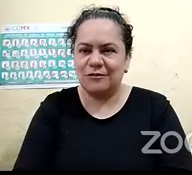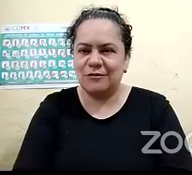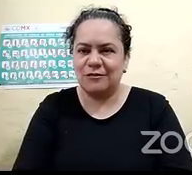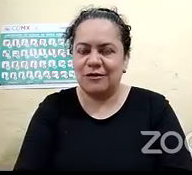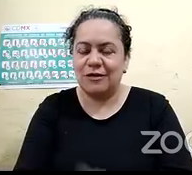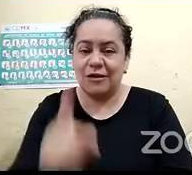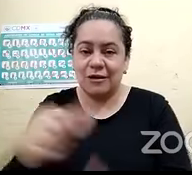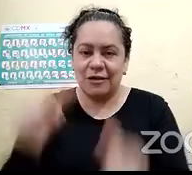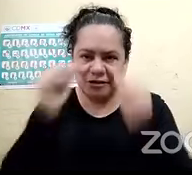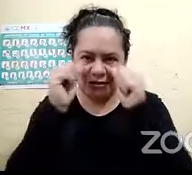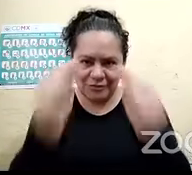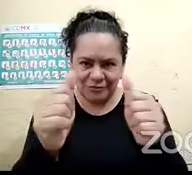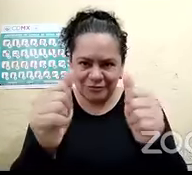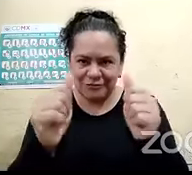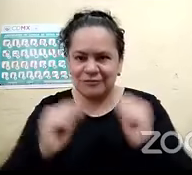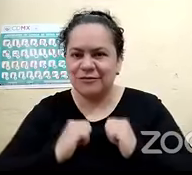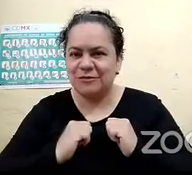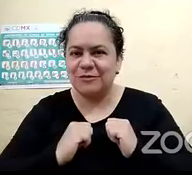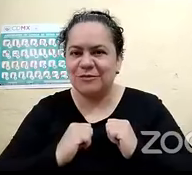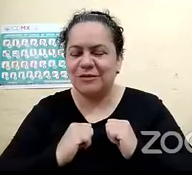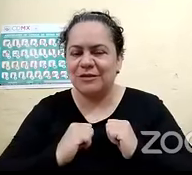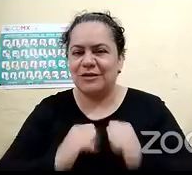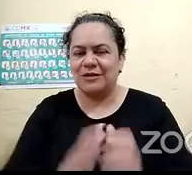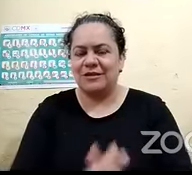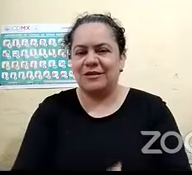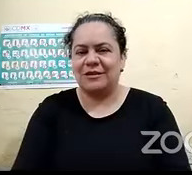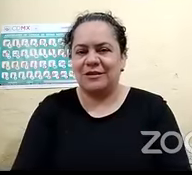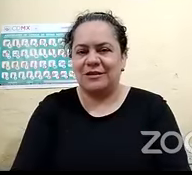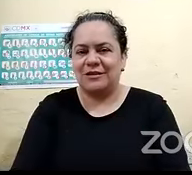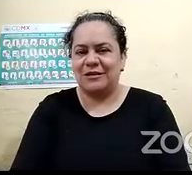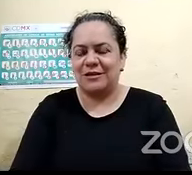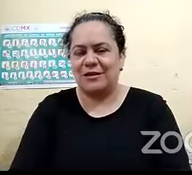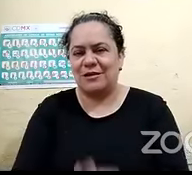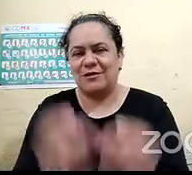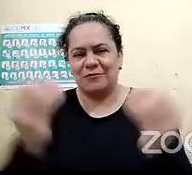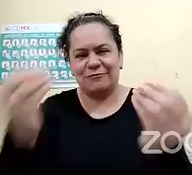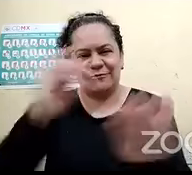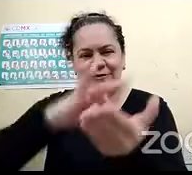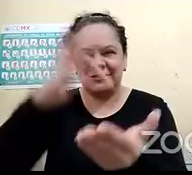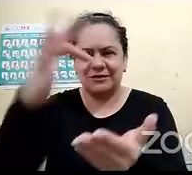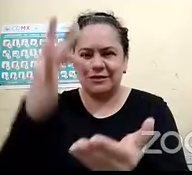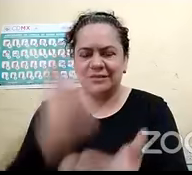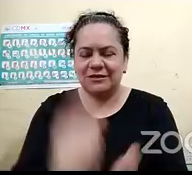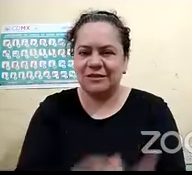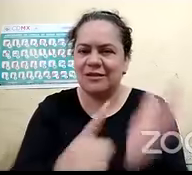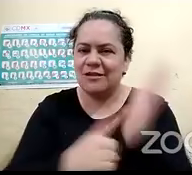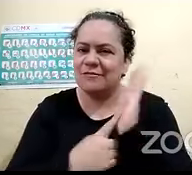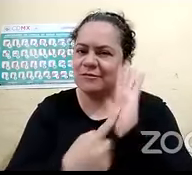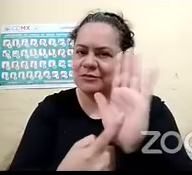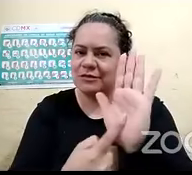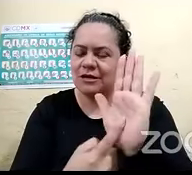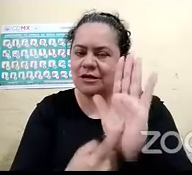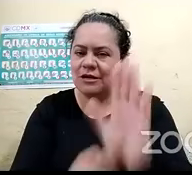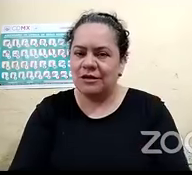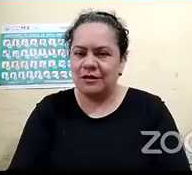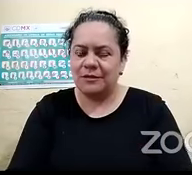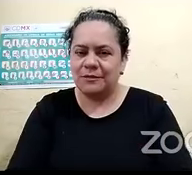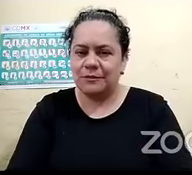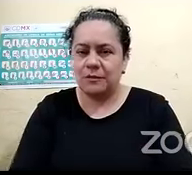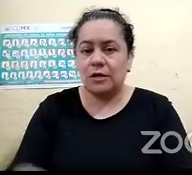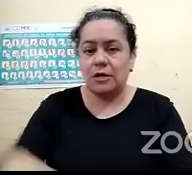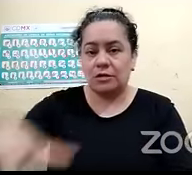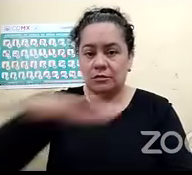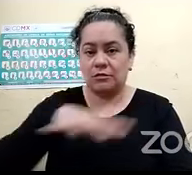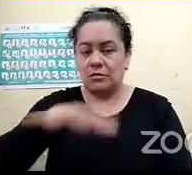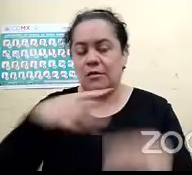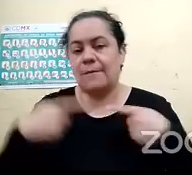programa y a todos los que hicieron posible esta transmisión para todas las personas que nos